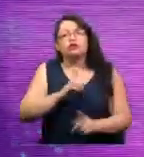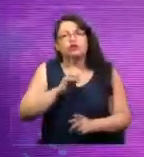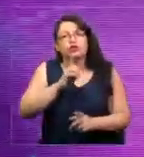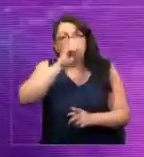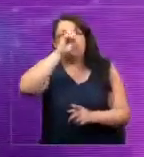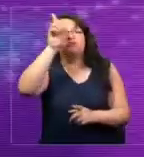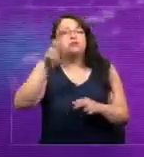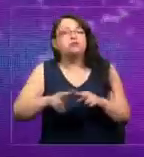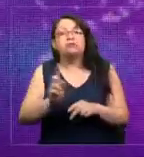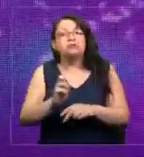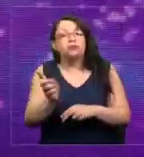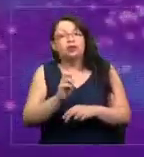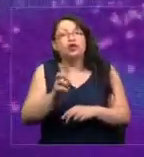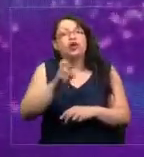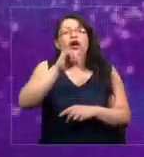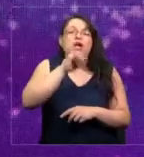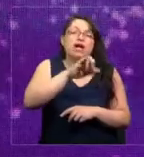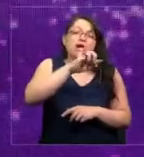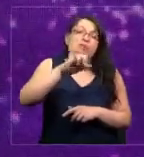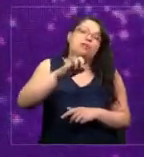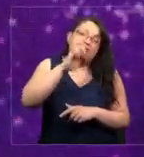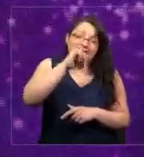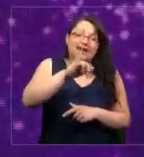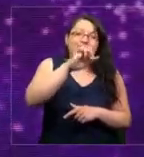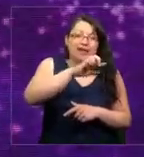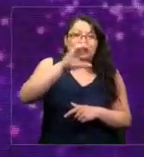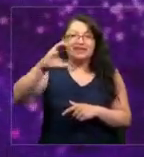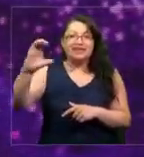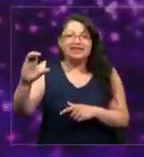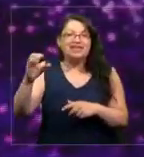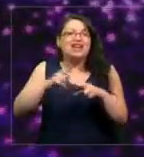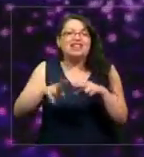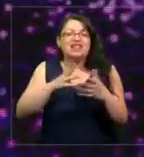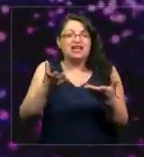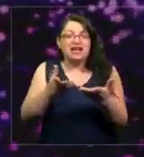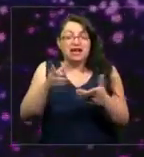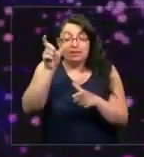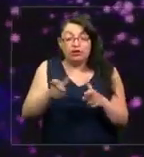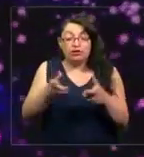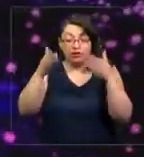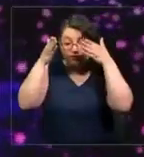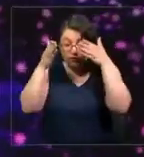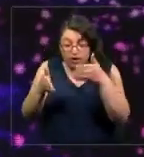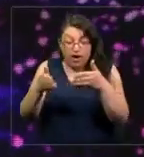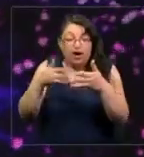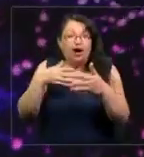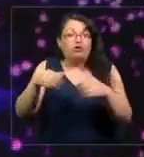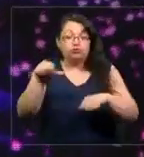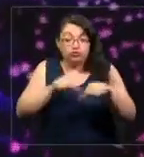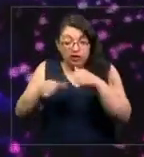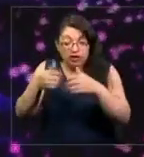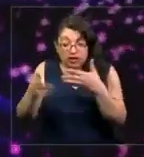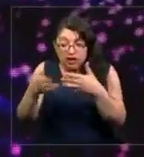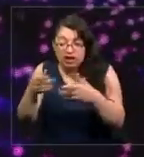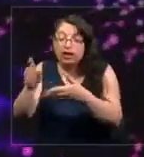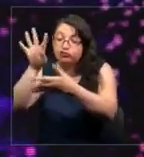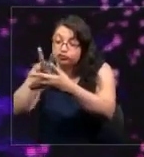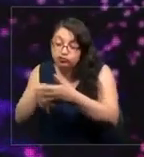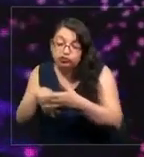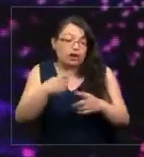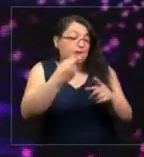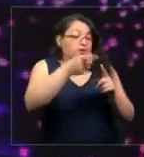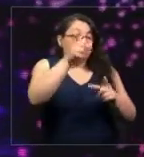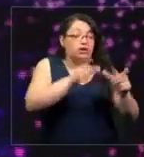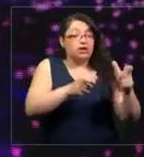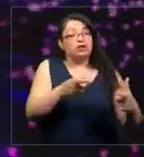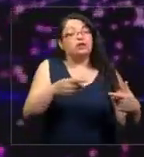ocurre. Tradicionalmente el IPCC escribe, los que trabajamos en las ciencias naturales escriben un informe, los que trabajan en las ciencias